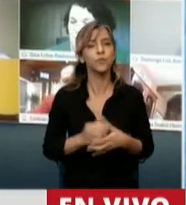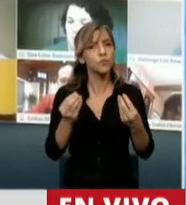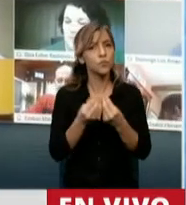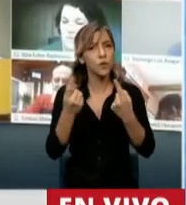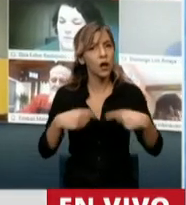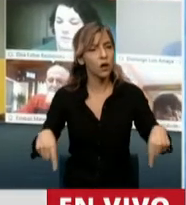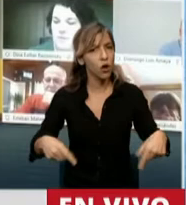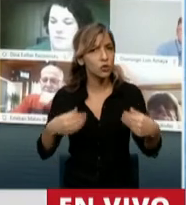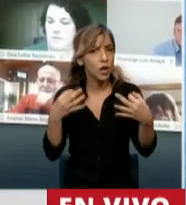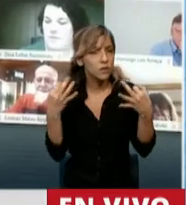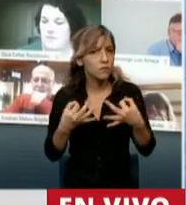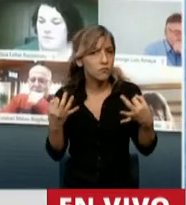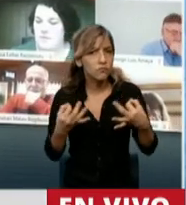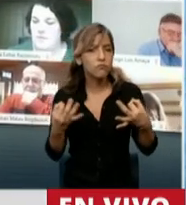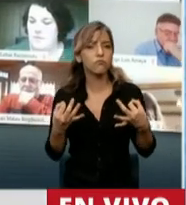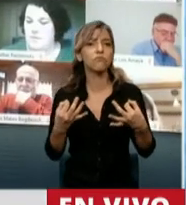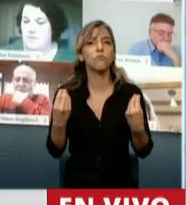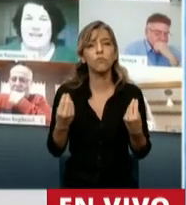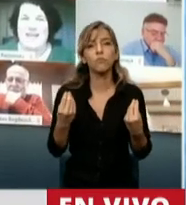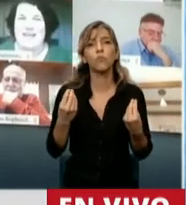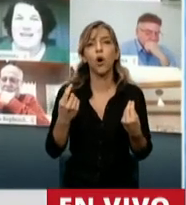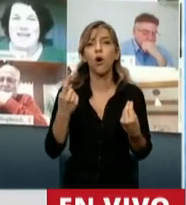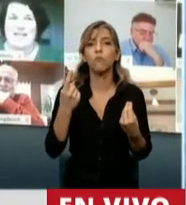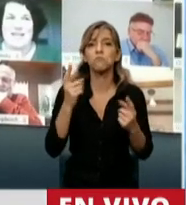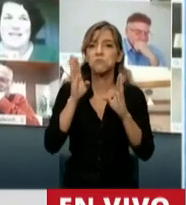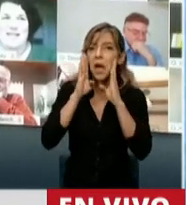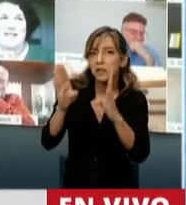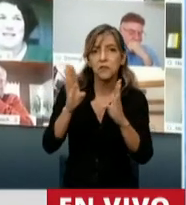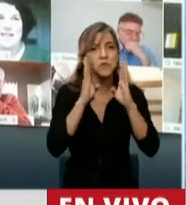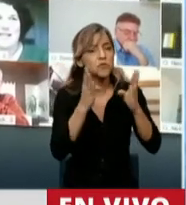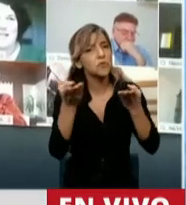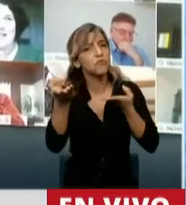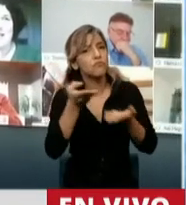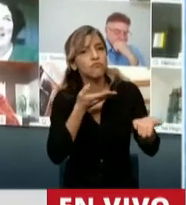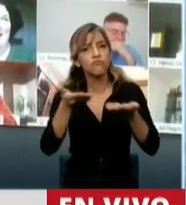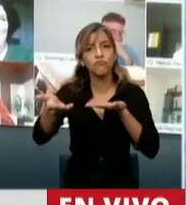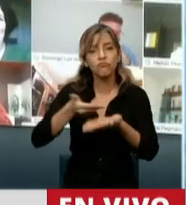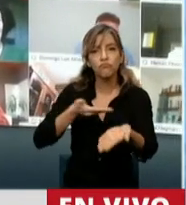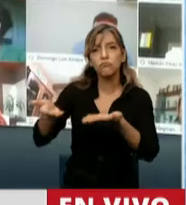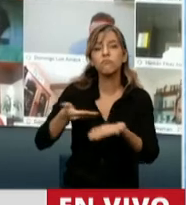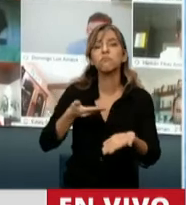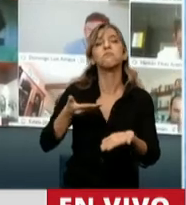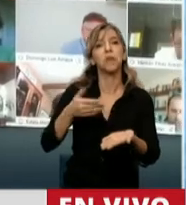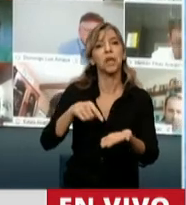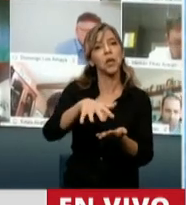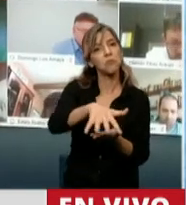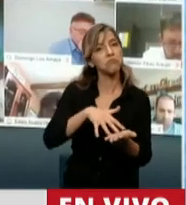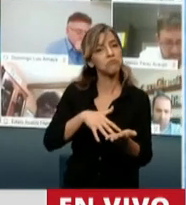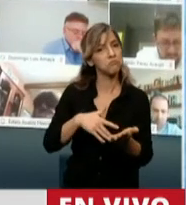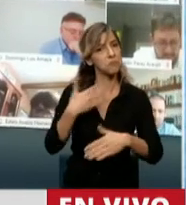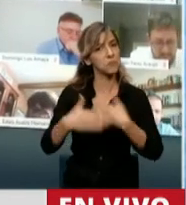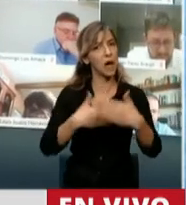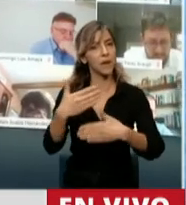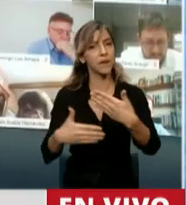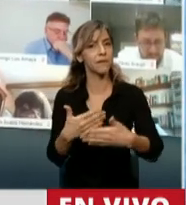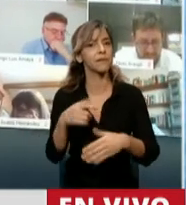sido producto de ese consenso y de escuchar propuestas, hemos avanzado y damos muy buena señal a todos los